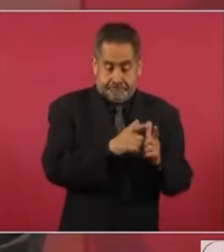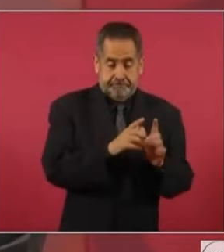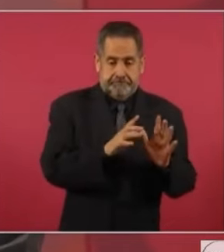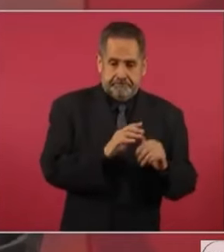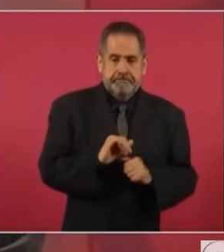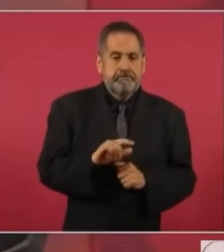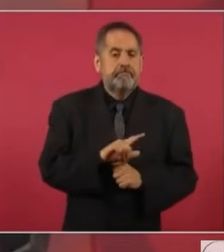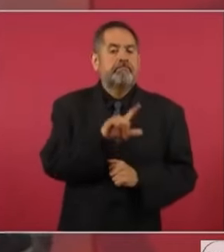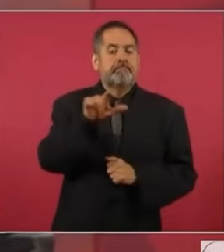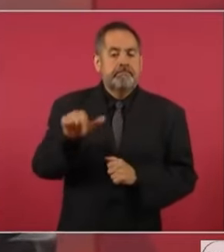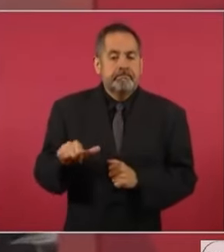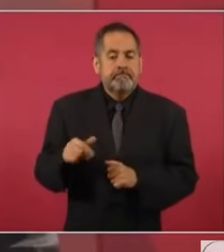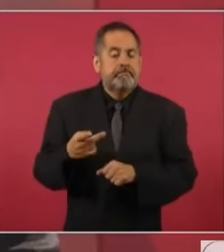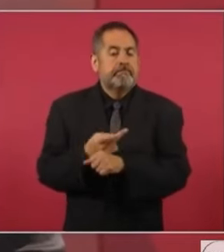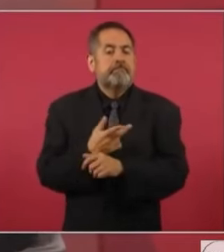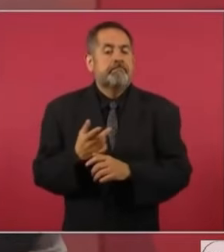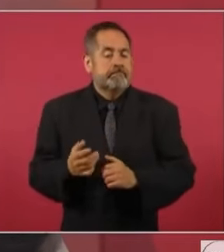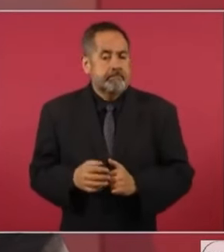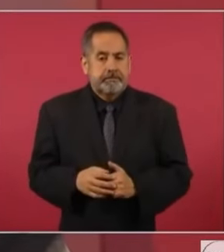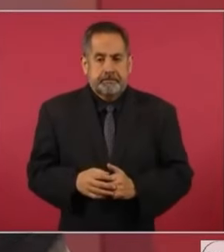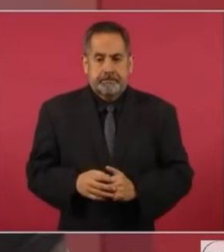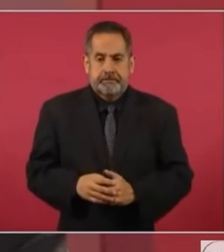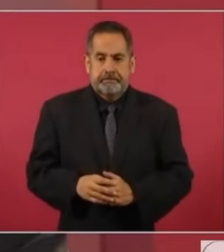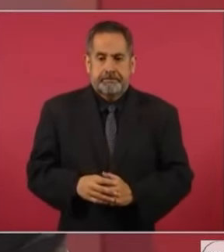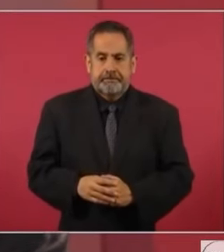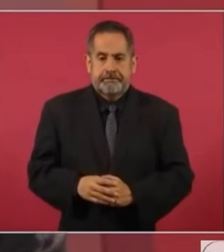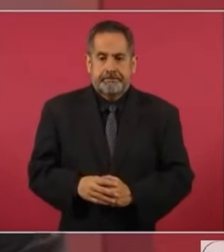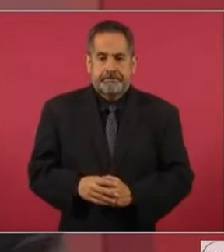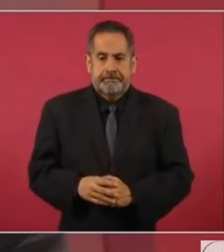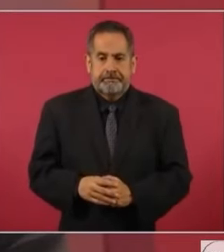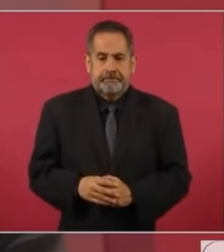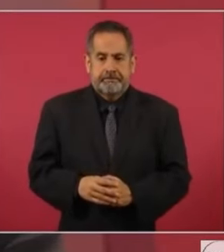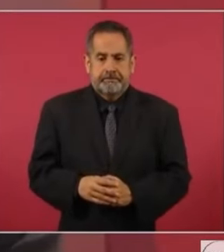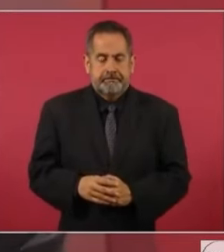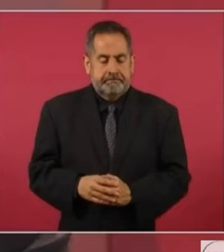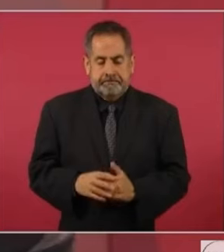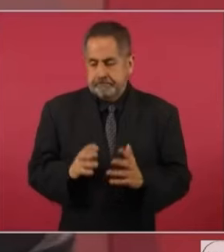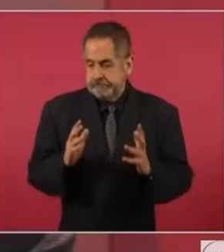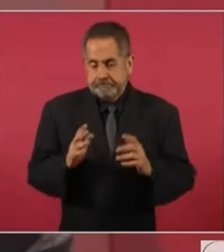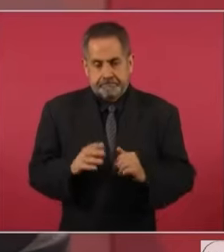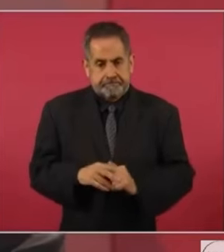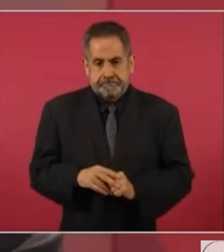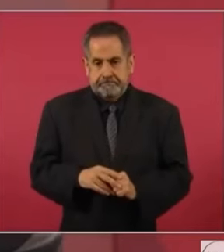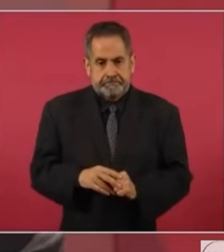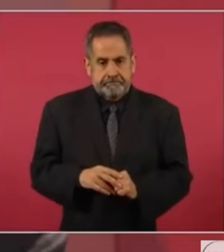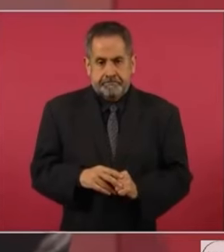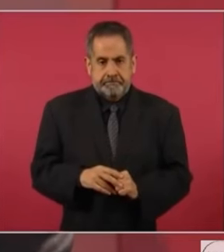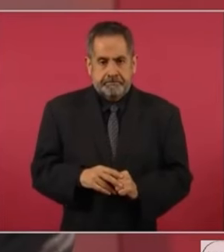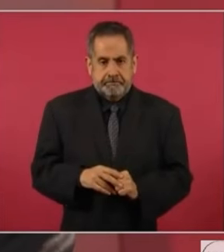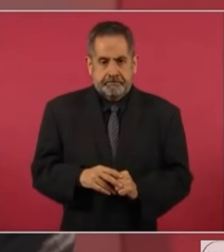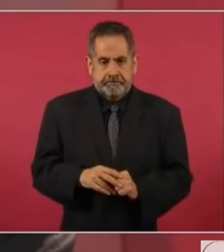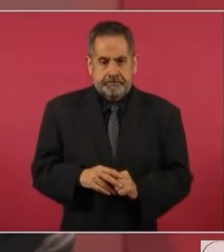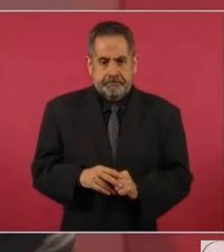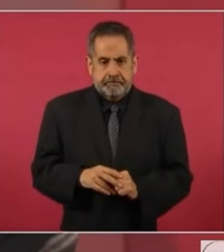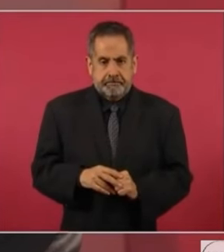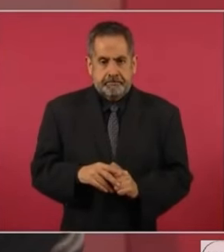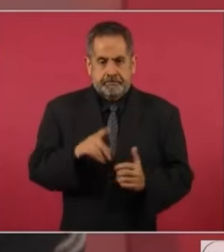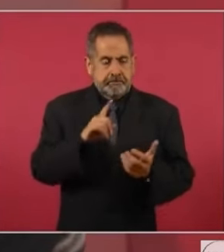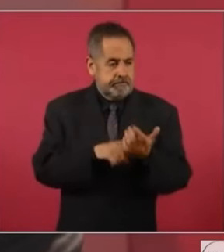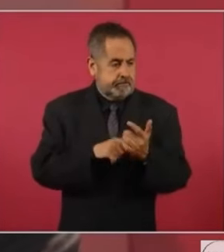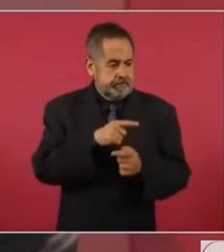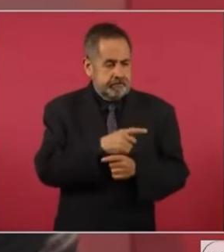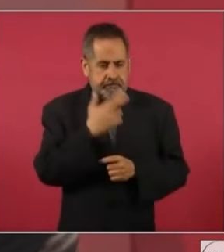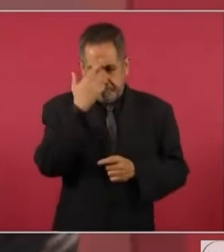con razones todavía no muy